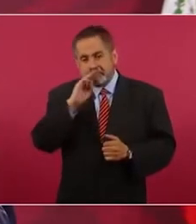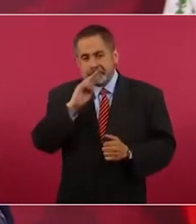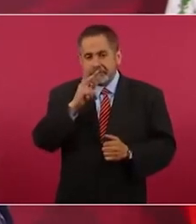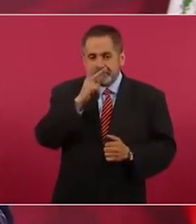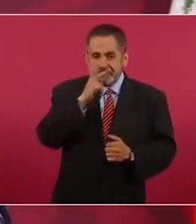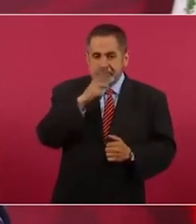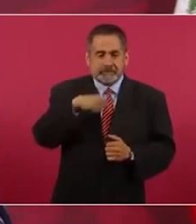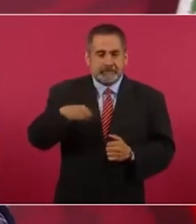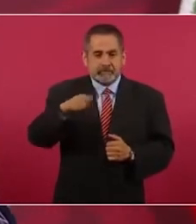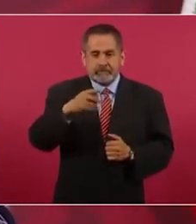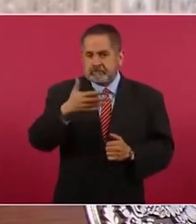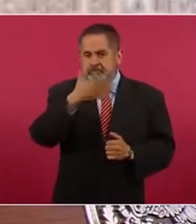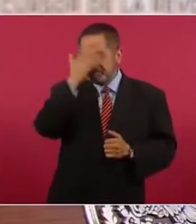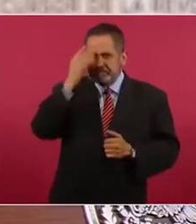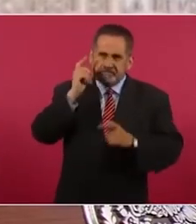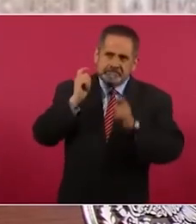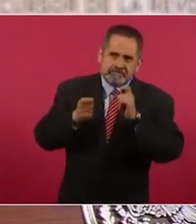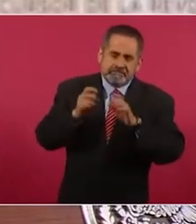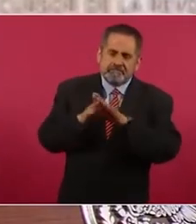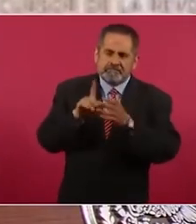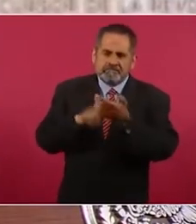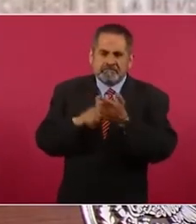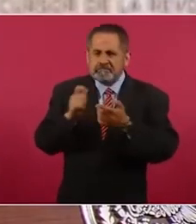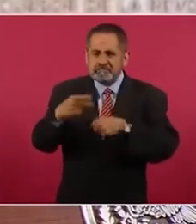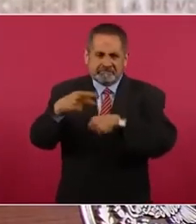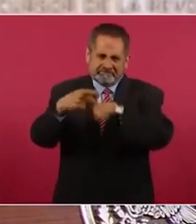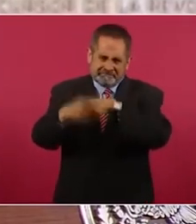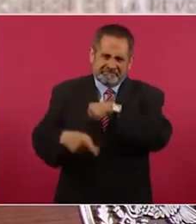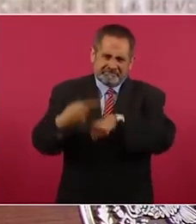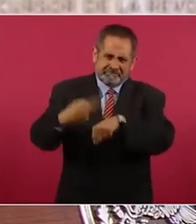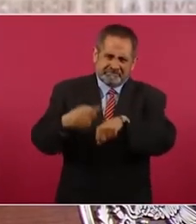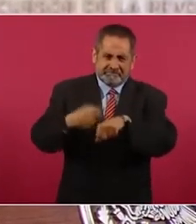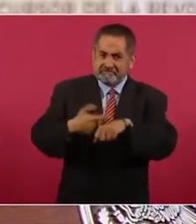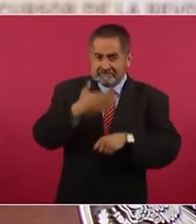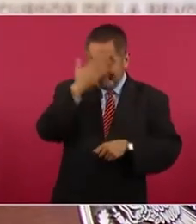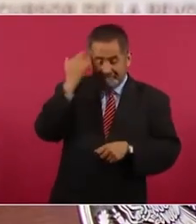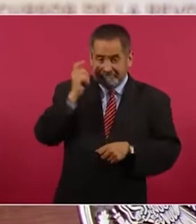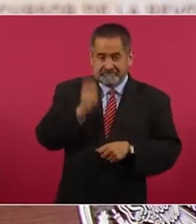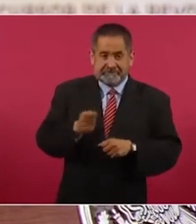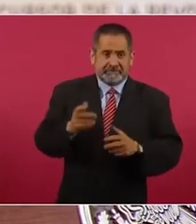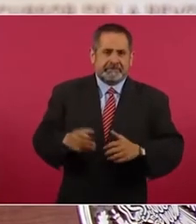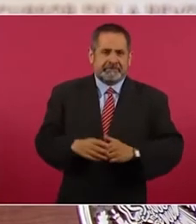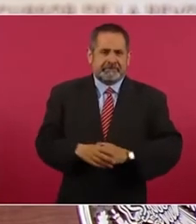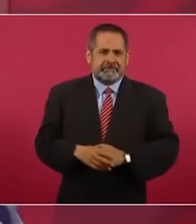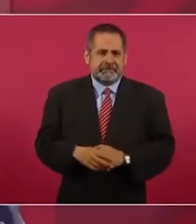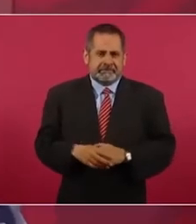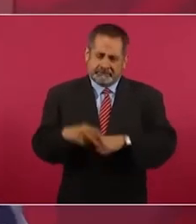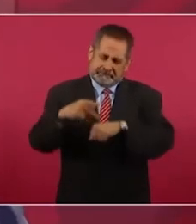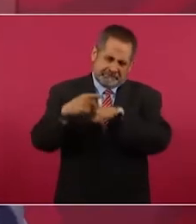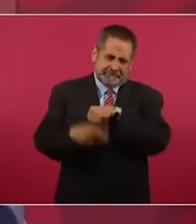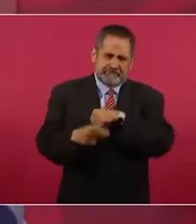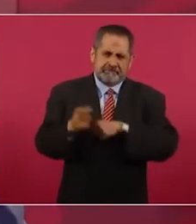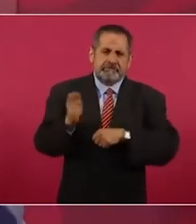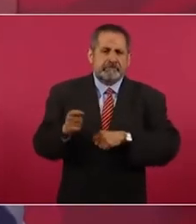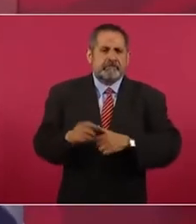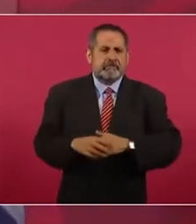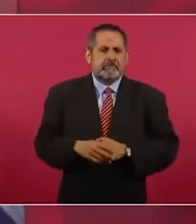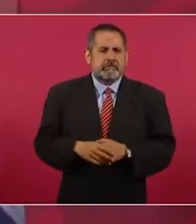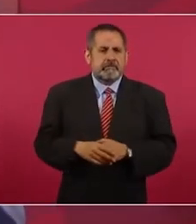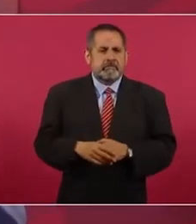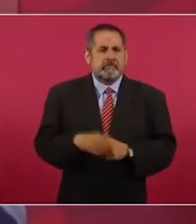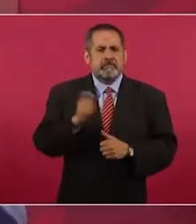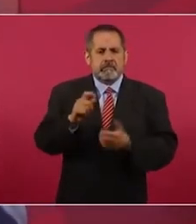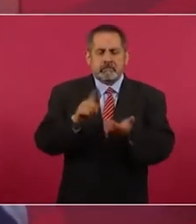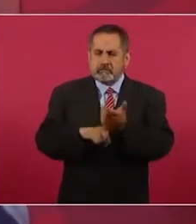y de los padres no saben del daño. ¿Qué ocasión? Es un